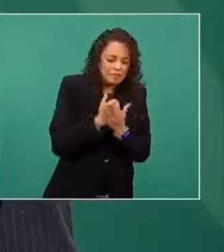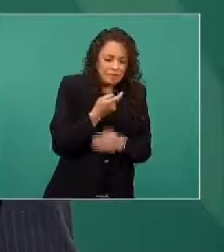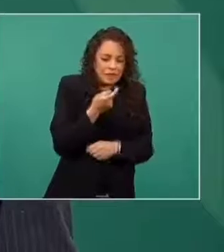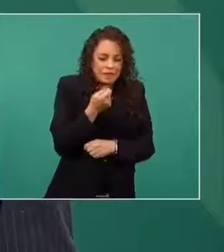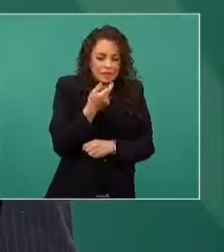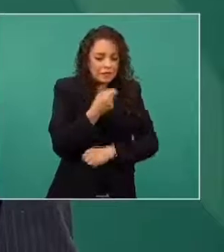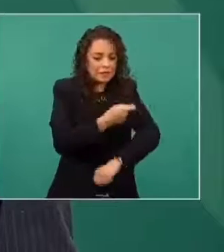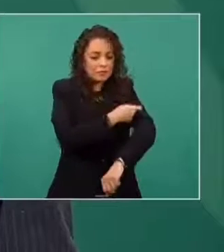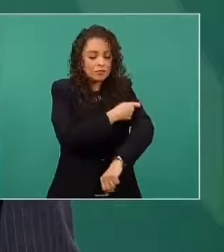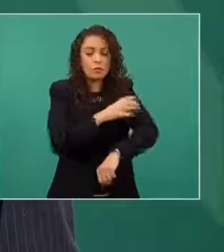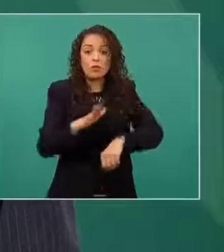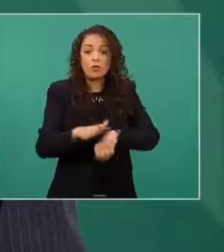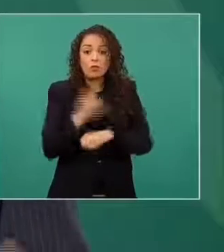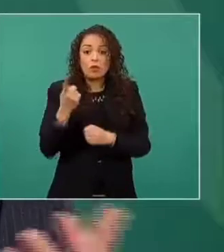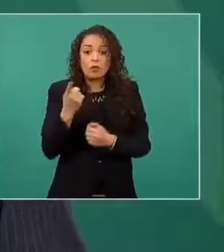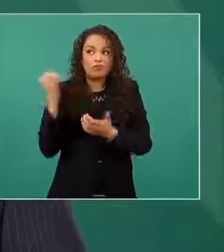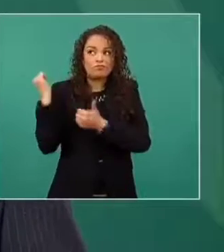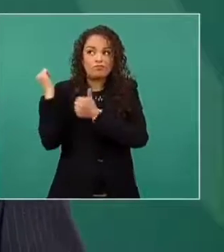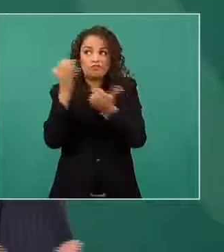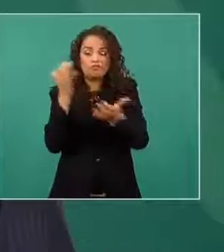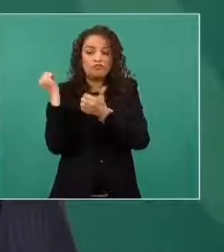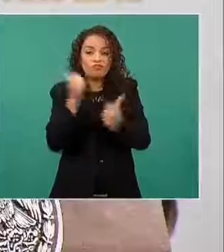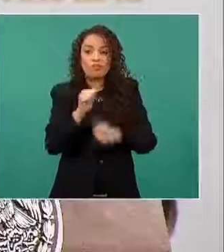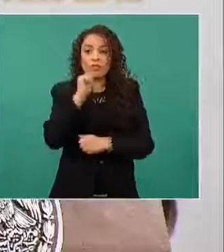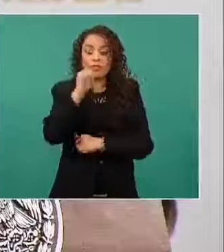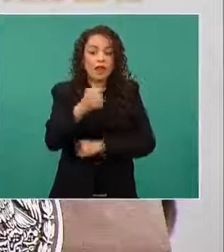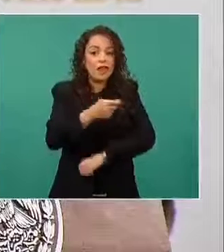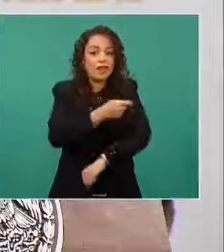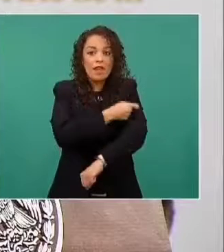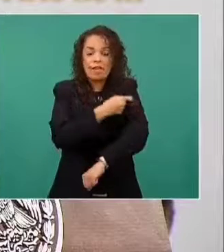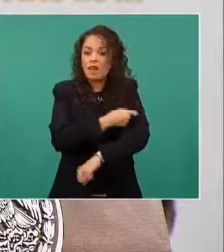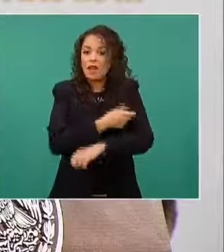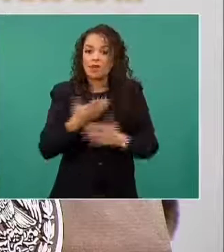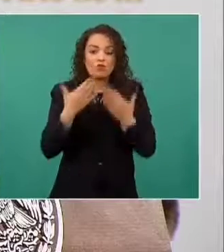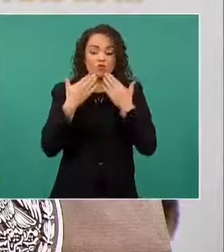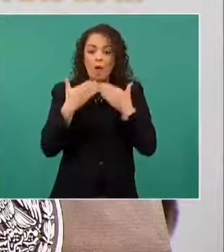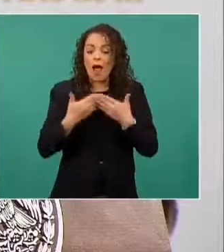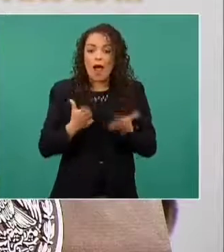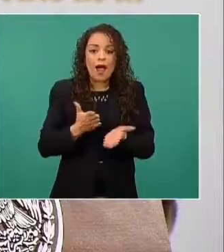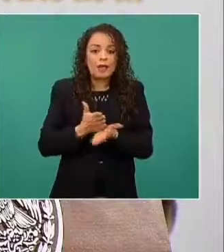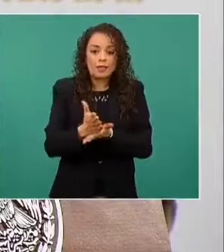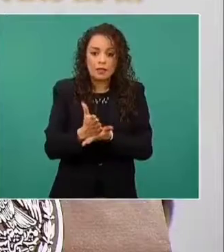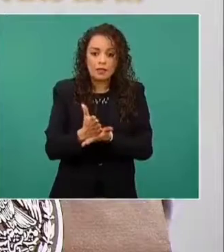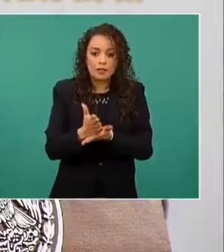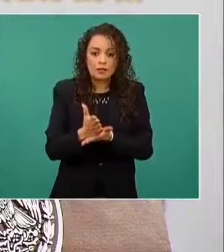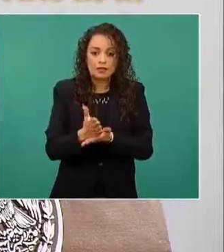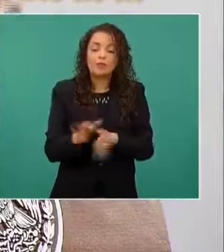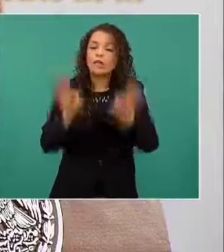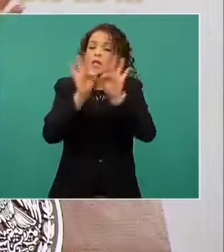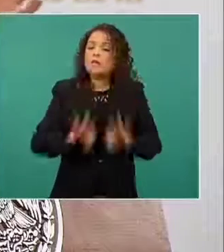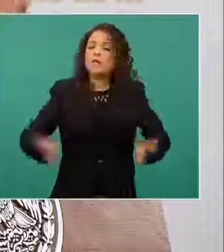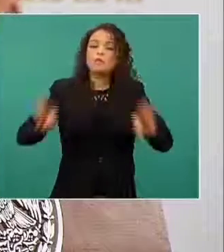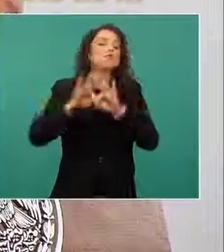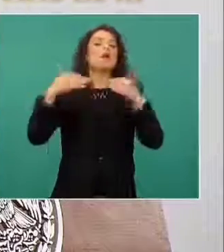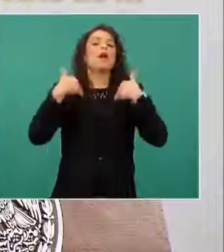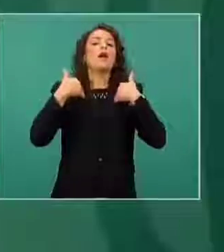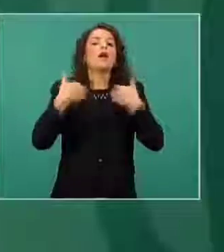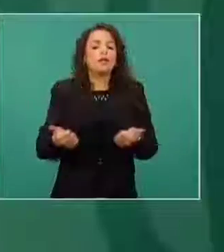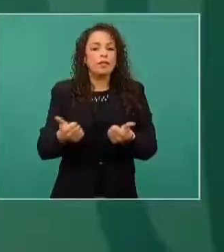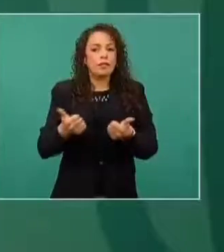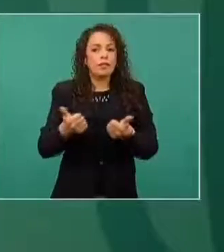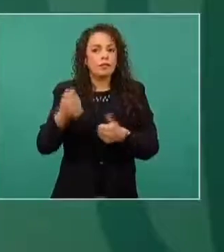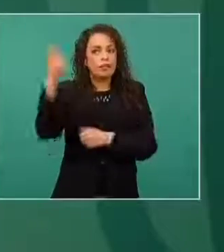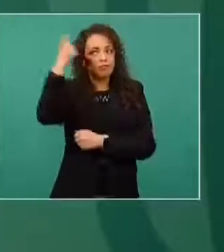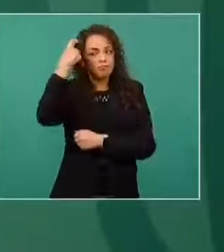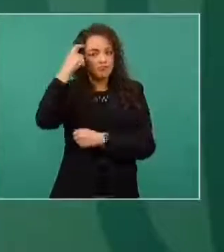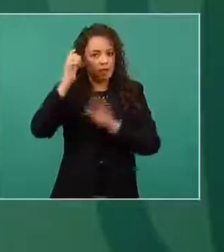tenido acceso a las vacunas. Y la lógica es una lógica de salud pública muy importante de entender. Esto es un problema mundial